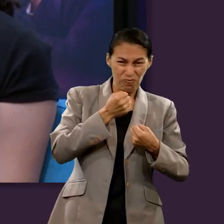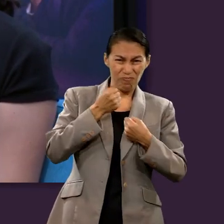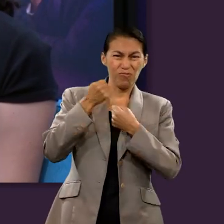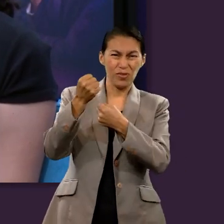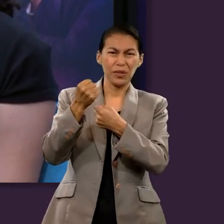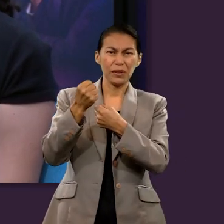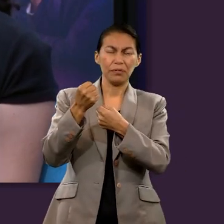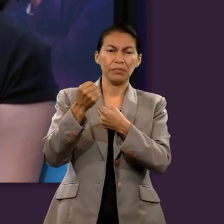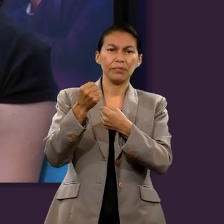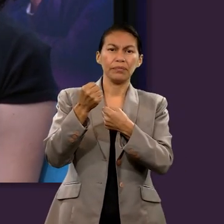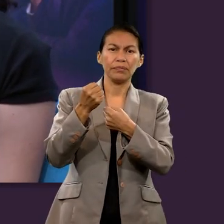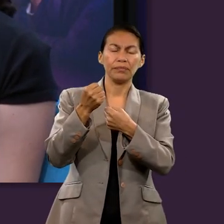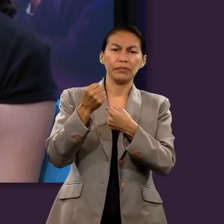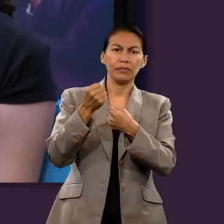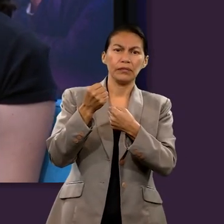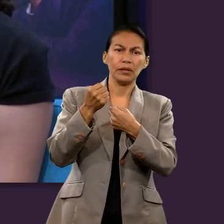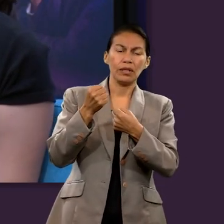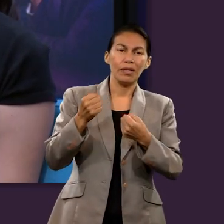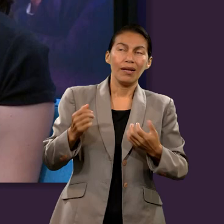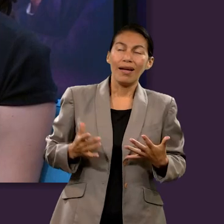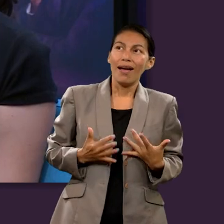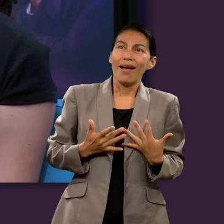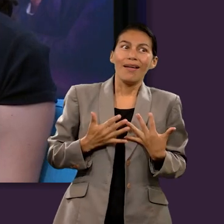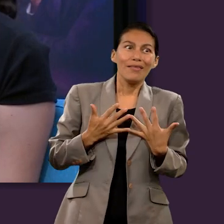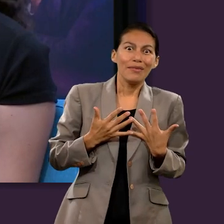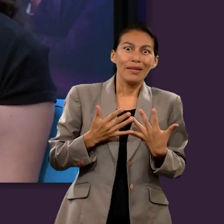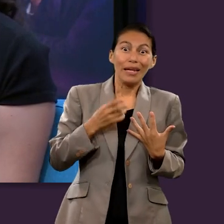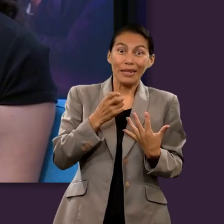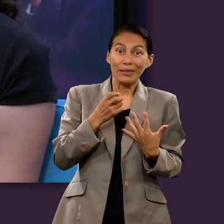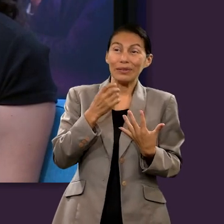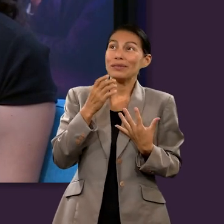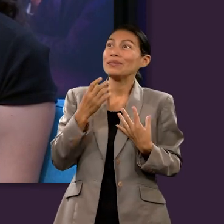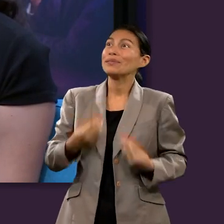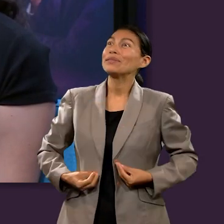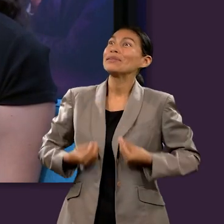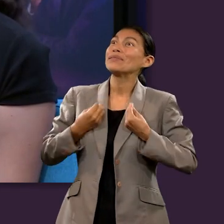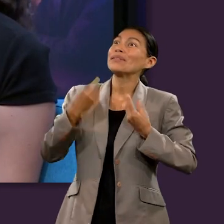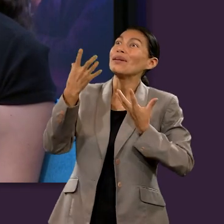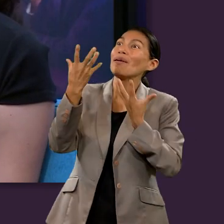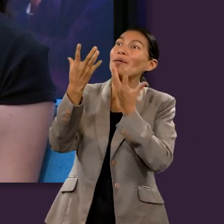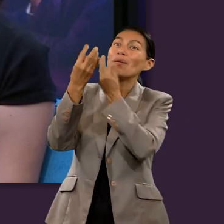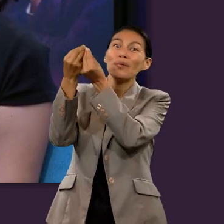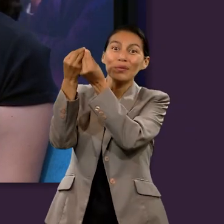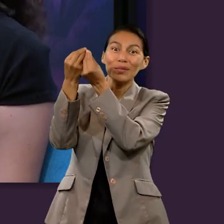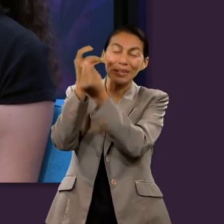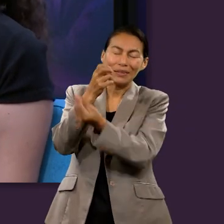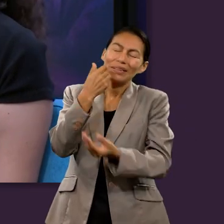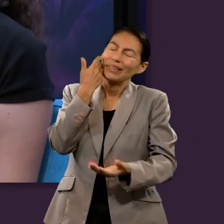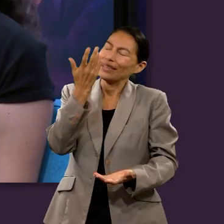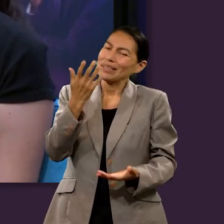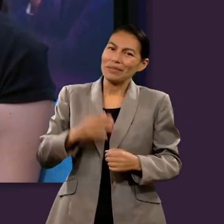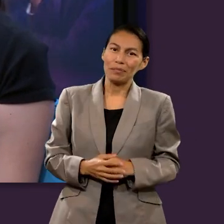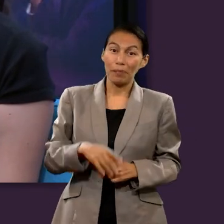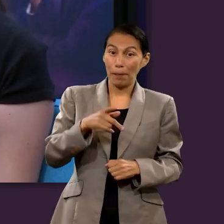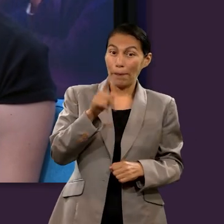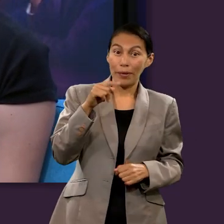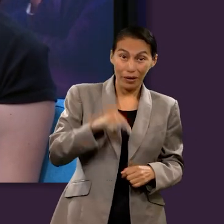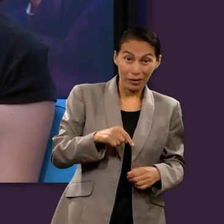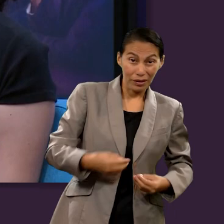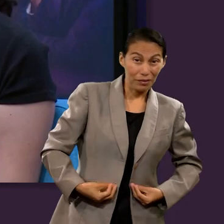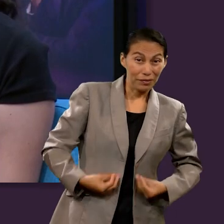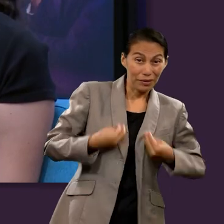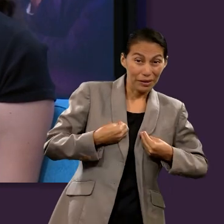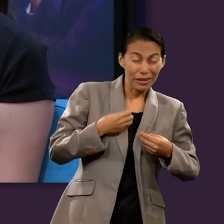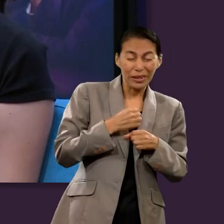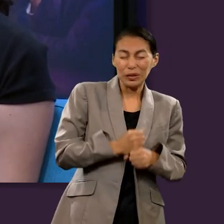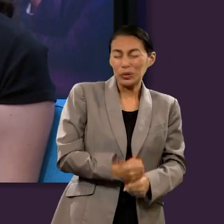era el poder vivir con Cristo. Sin embargo, en esta vida, wow, padeció tantas